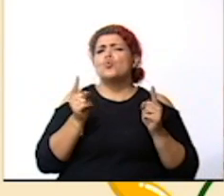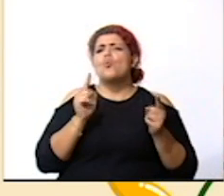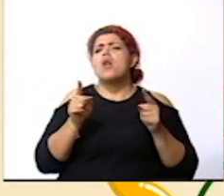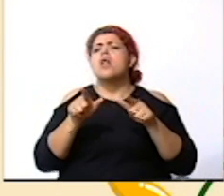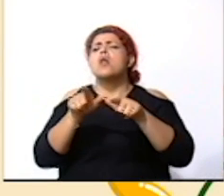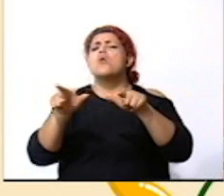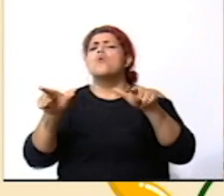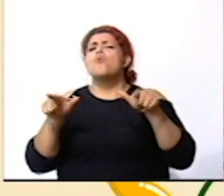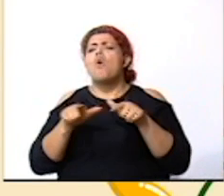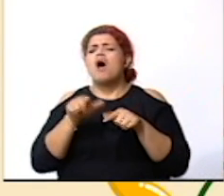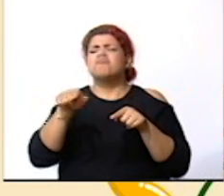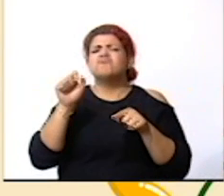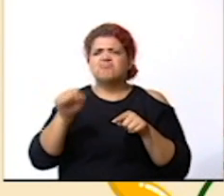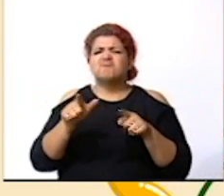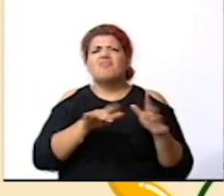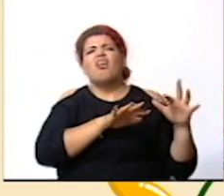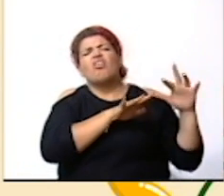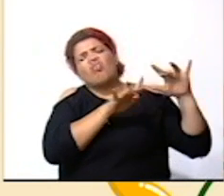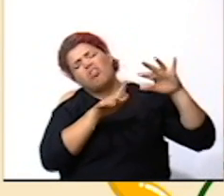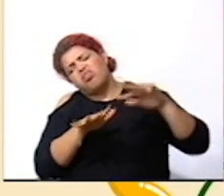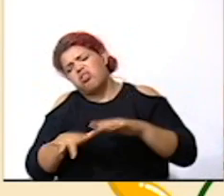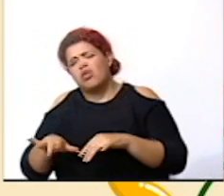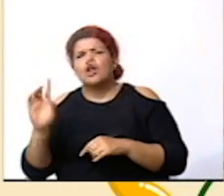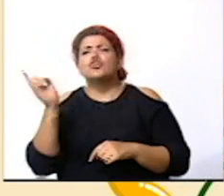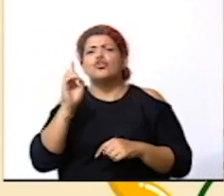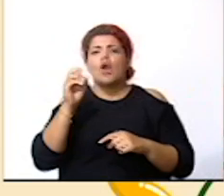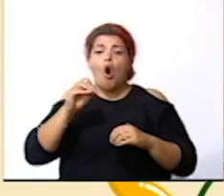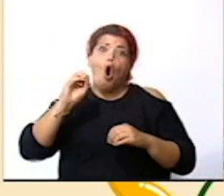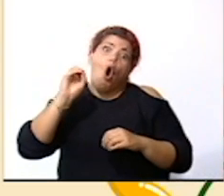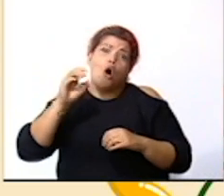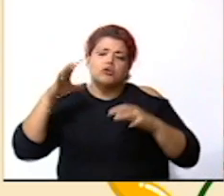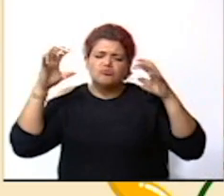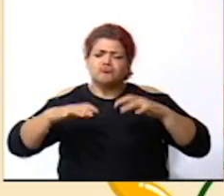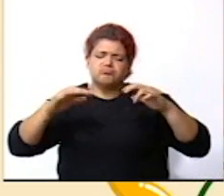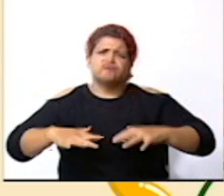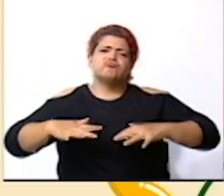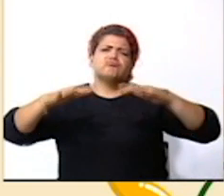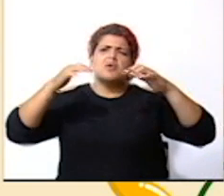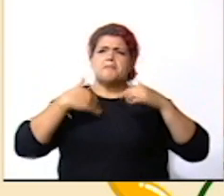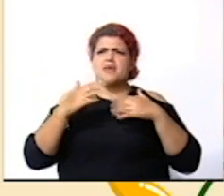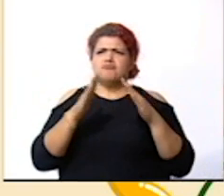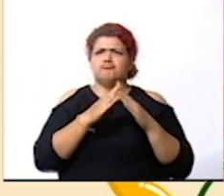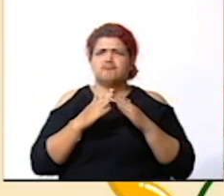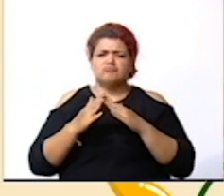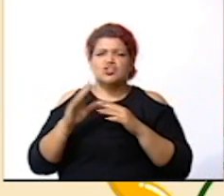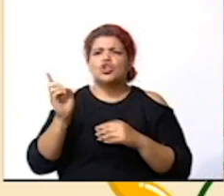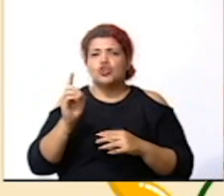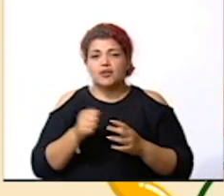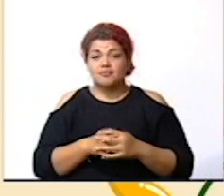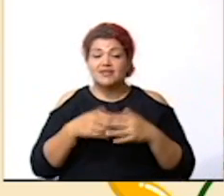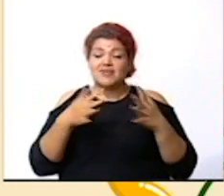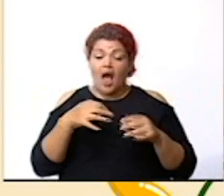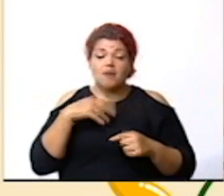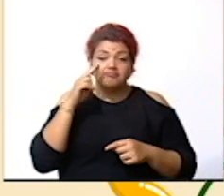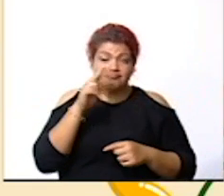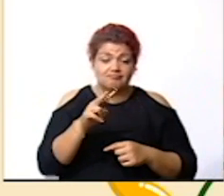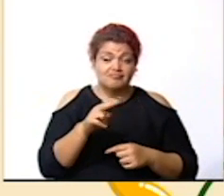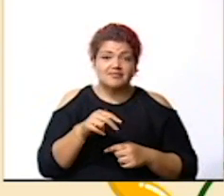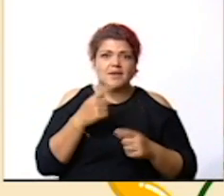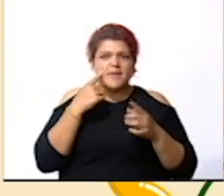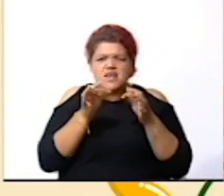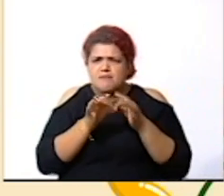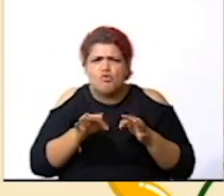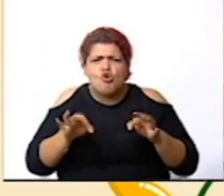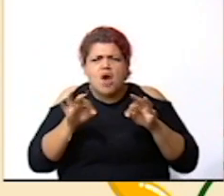propensas a deslizamientos o inundaciones que existen en mi comunidad y ya pudimos ver que lo más importante es